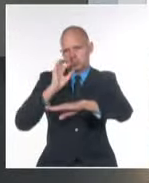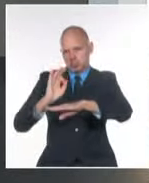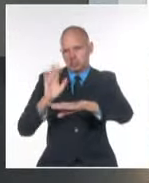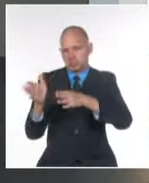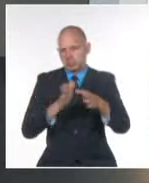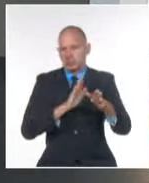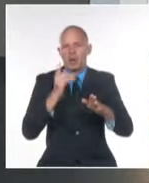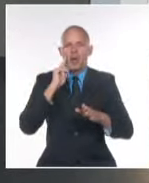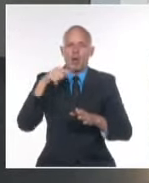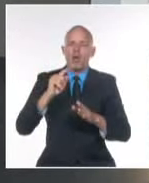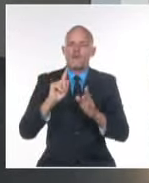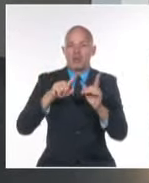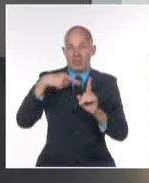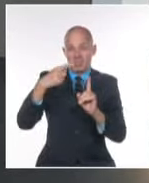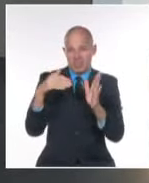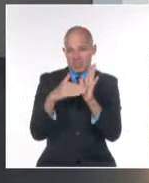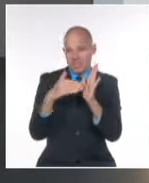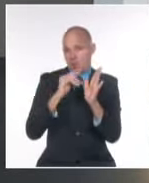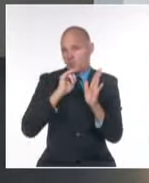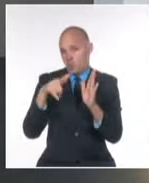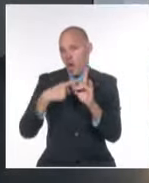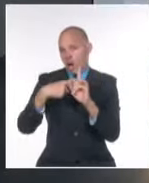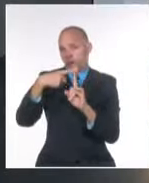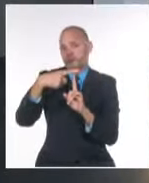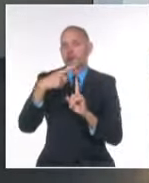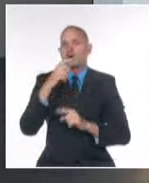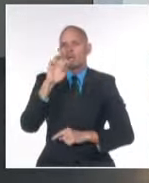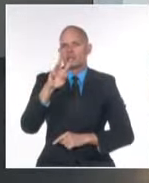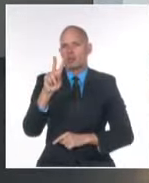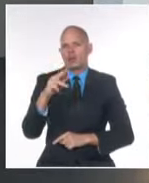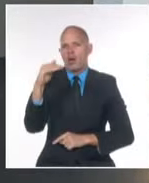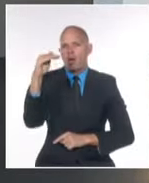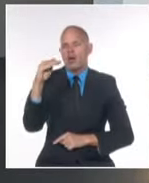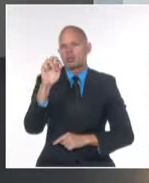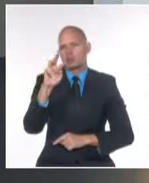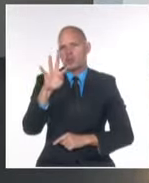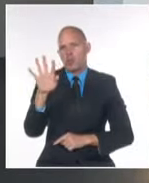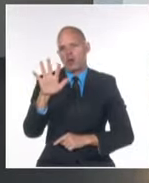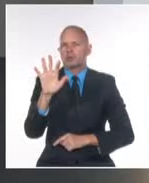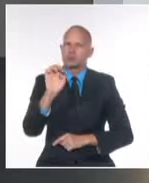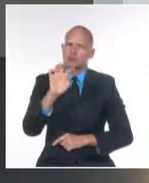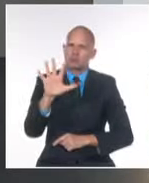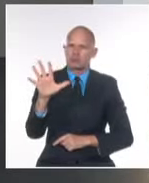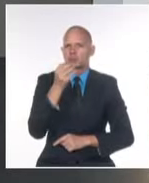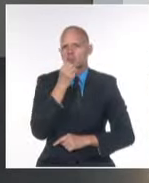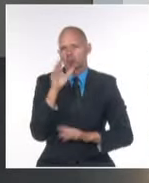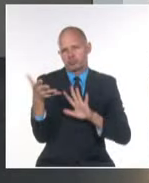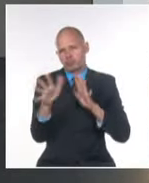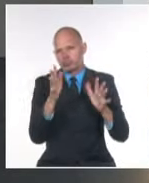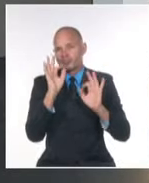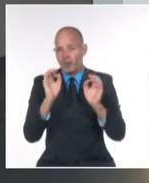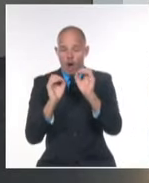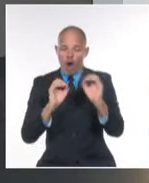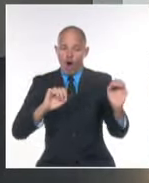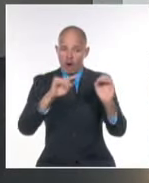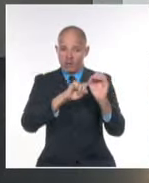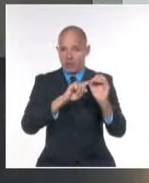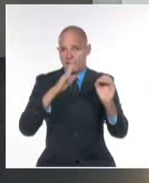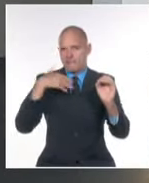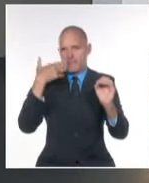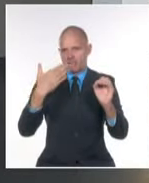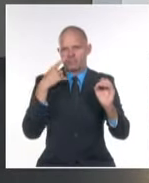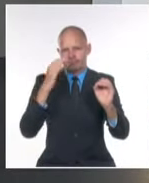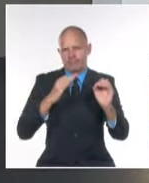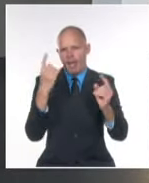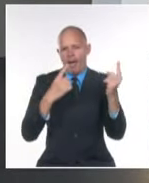las temperaturas máximas en la tarde tendrán valores de 32 y hasta 35 grados Celsius en la región oriental, en algunas